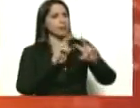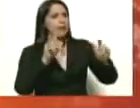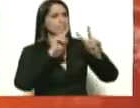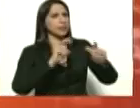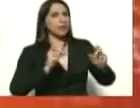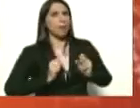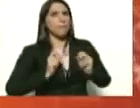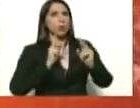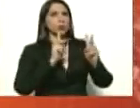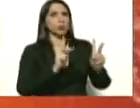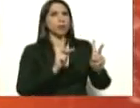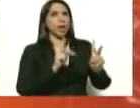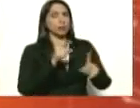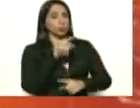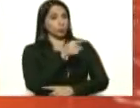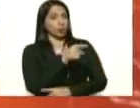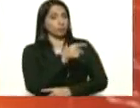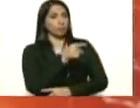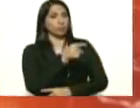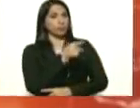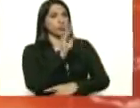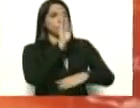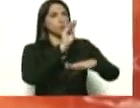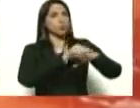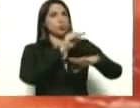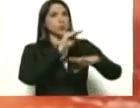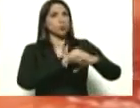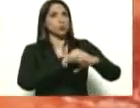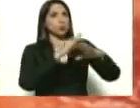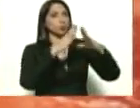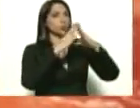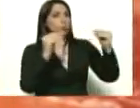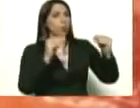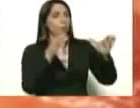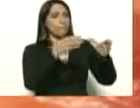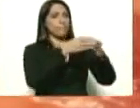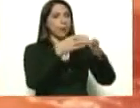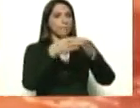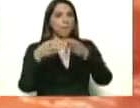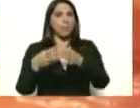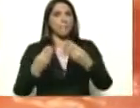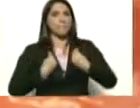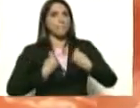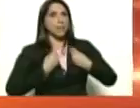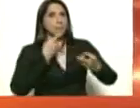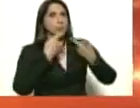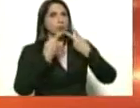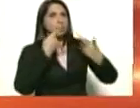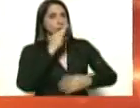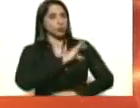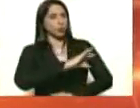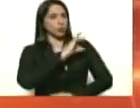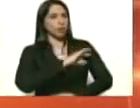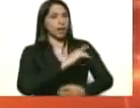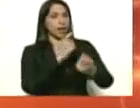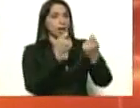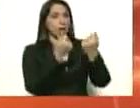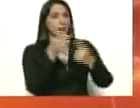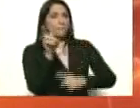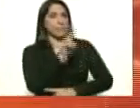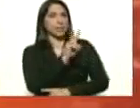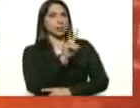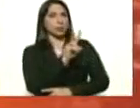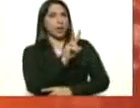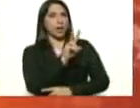en que usted ha solicitado a todos los factores de la vida política, social y económica de Venezuela a que se